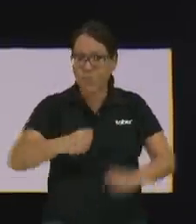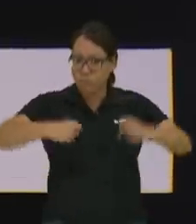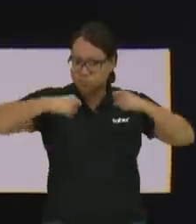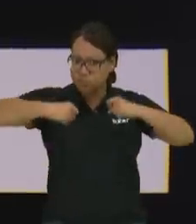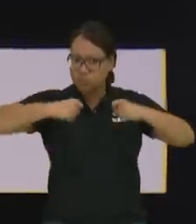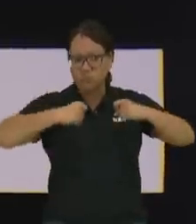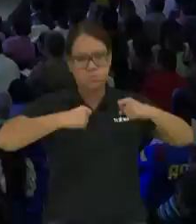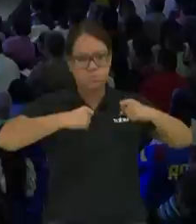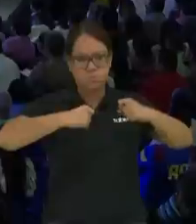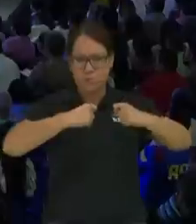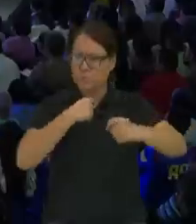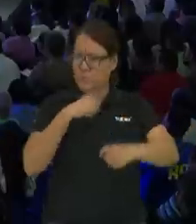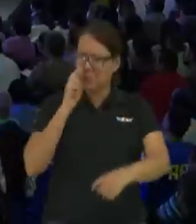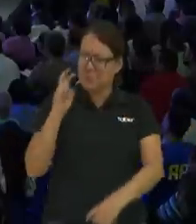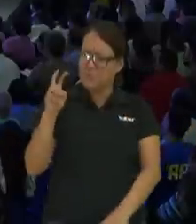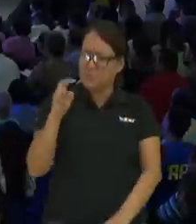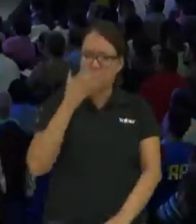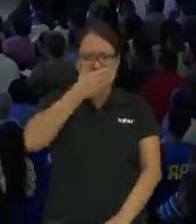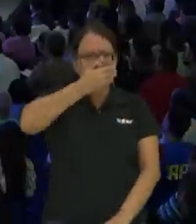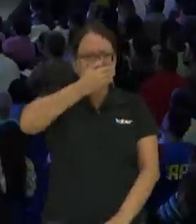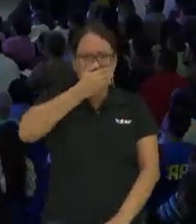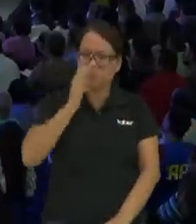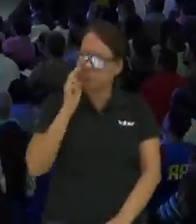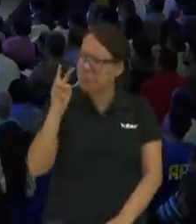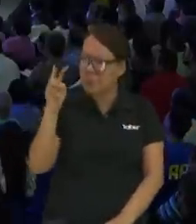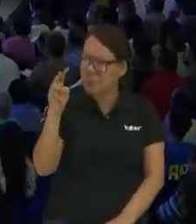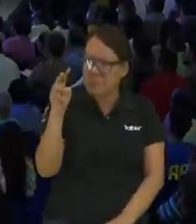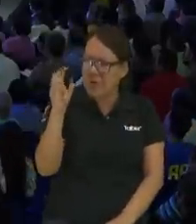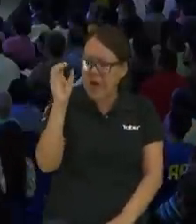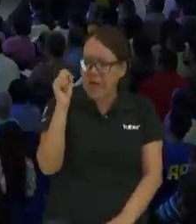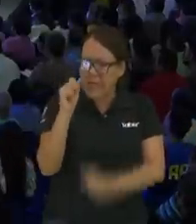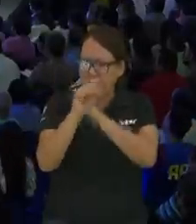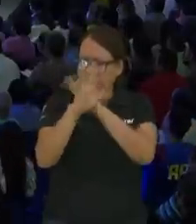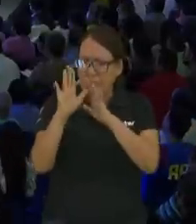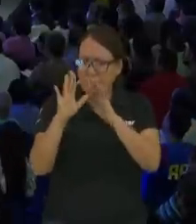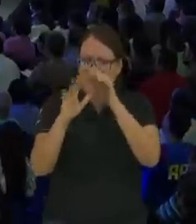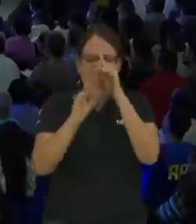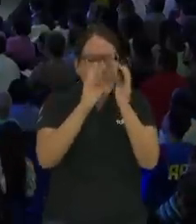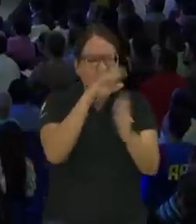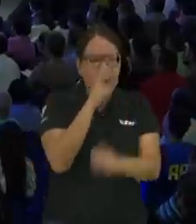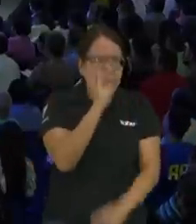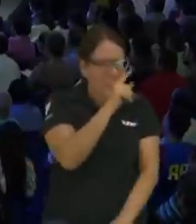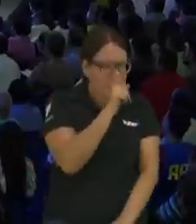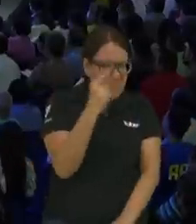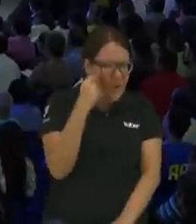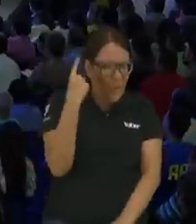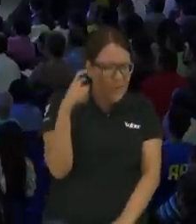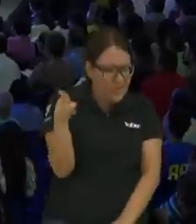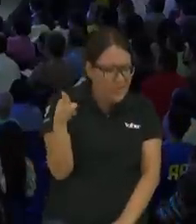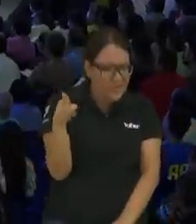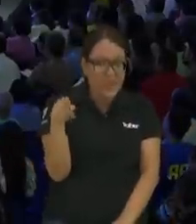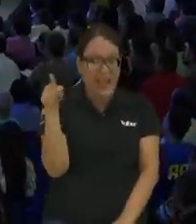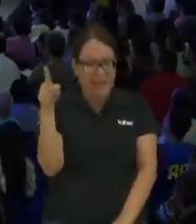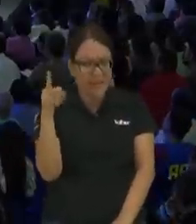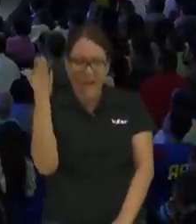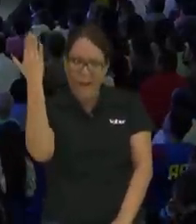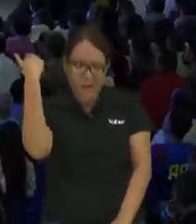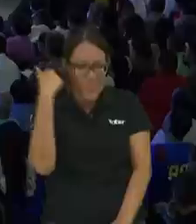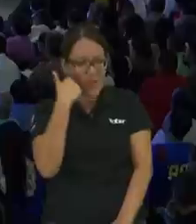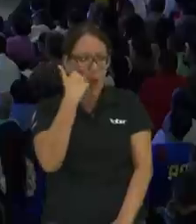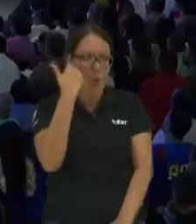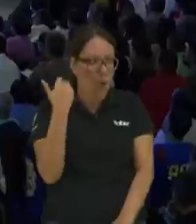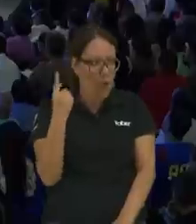no se reconocía porque tiene mascarilla y todo y me dice pastor usted se acuerda del pastor y yo no este era el cipote del ministerio